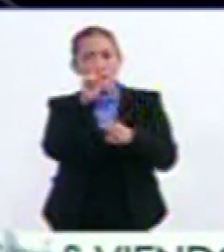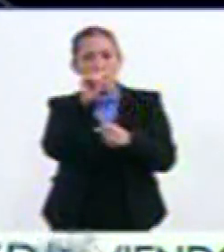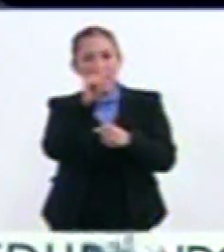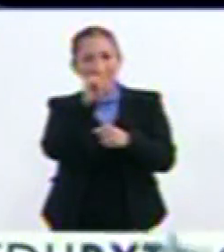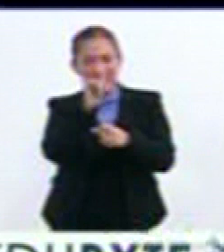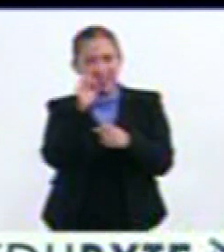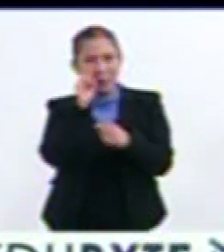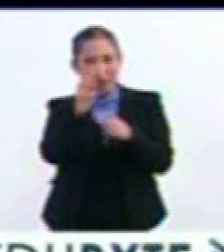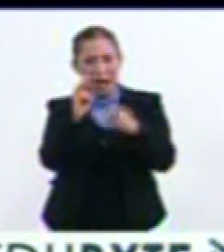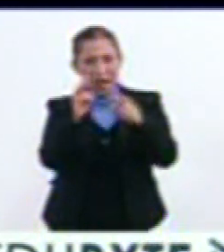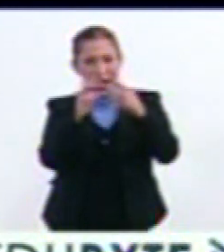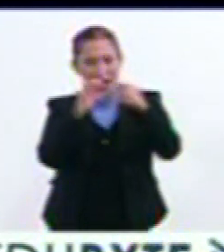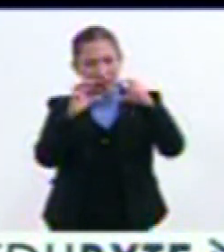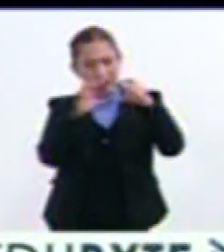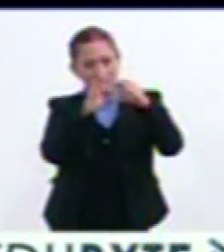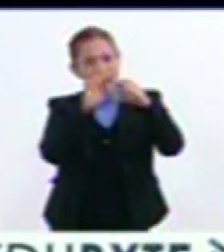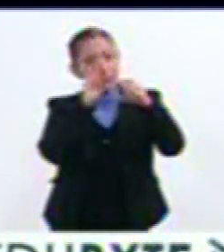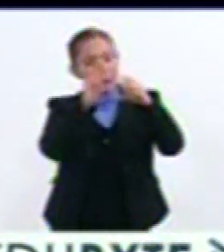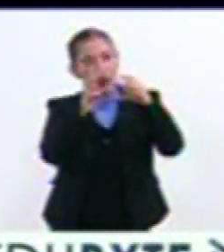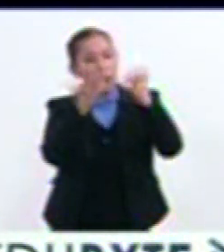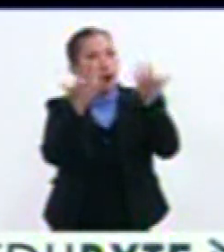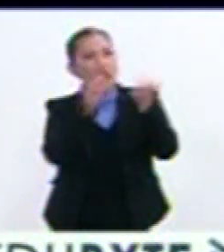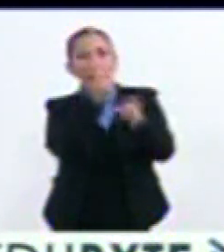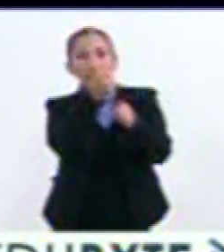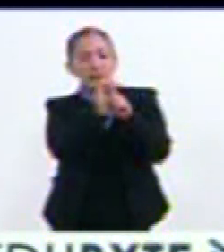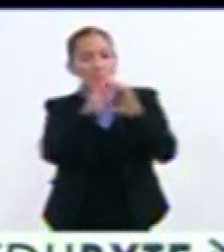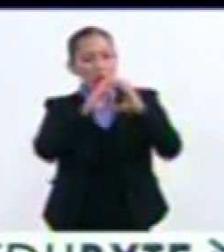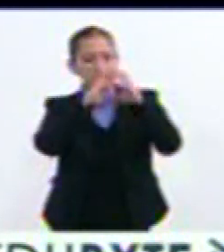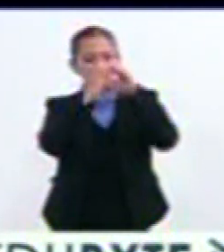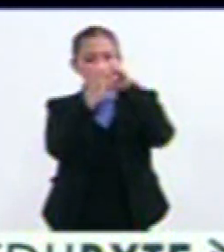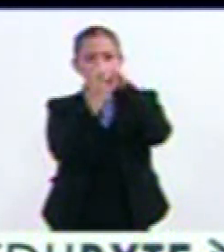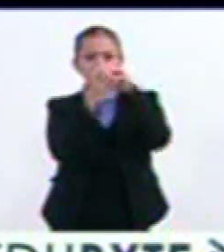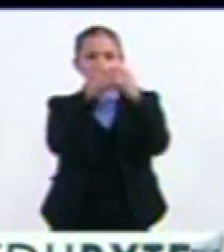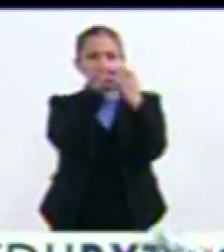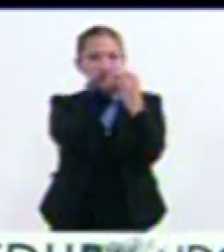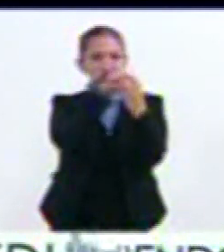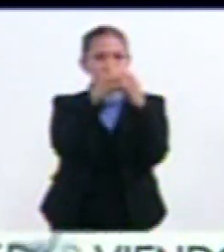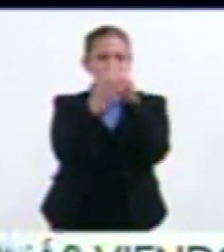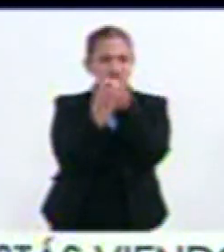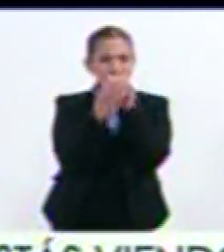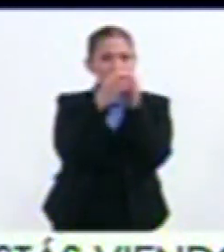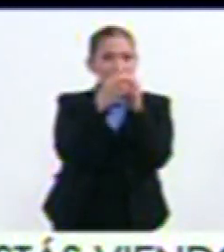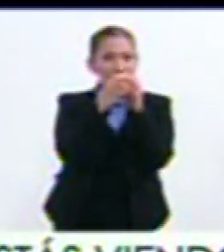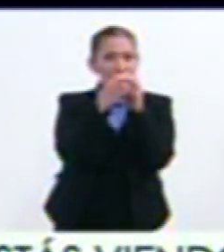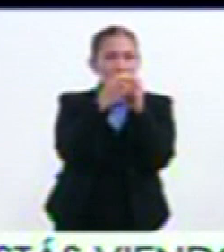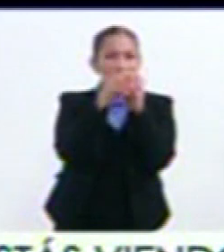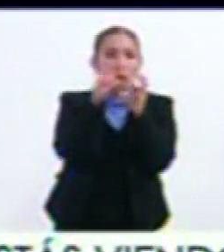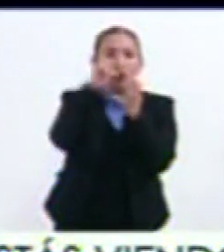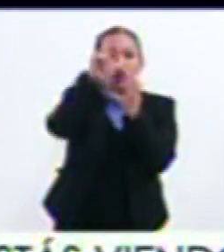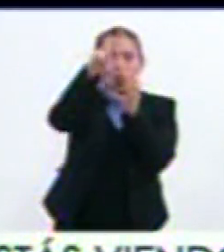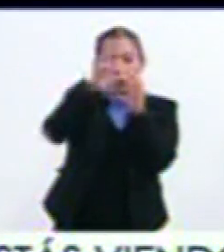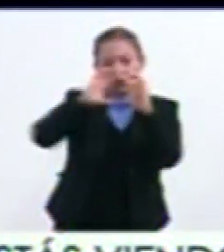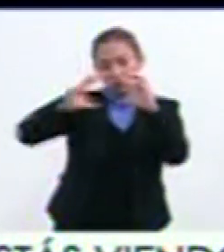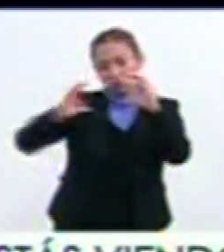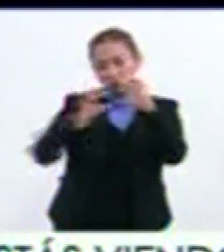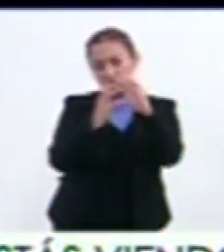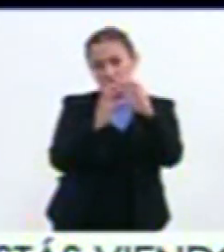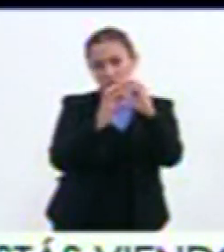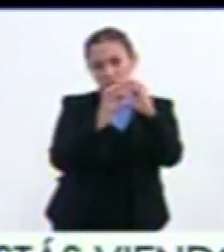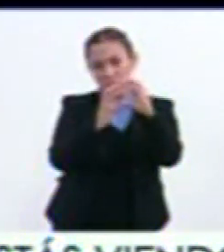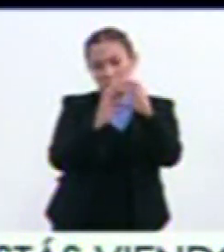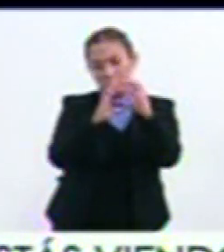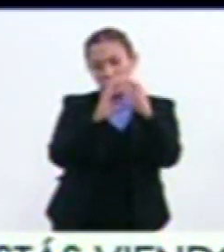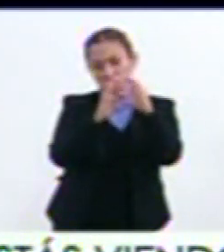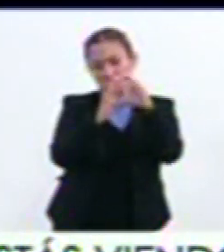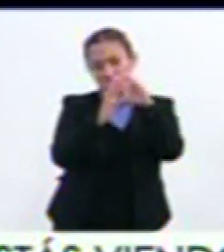este aspecto de una luneta Nos ayuda a verlo más como una esfera Claro porque como que se condensa esta luz En la parte Exacto Y